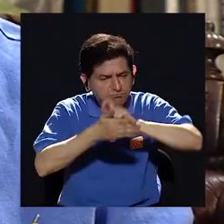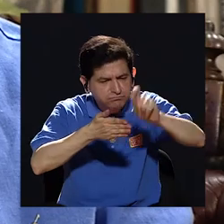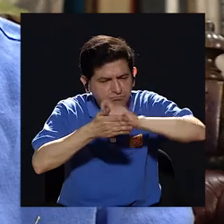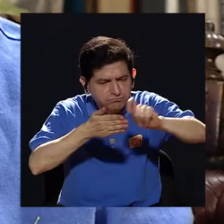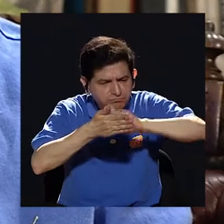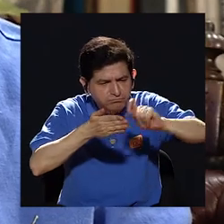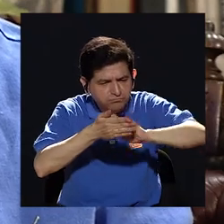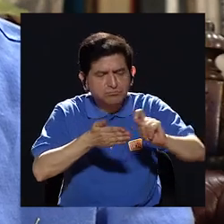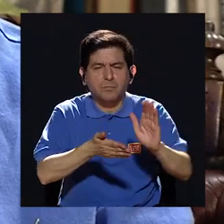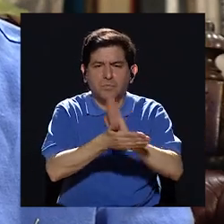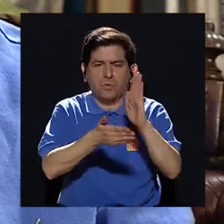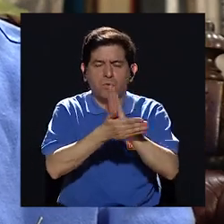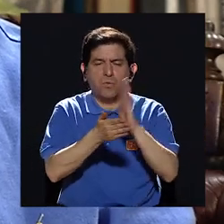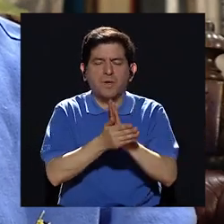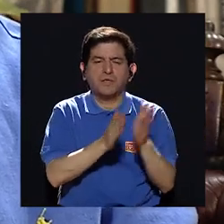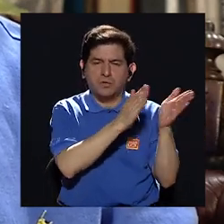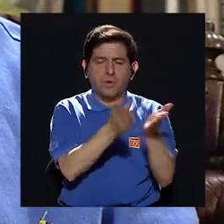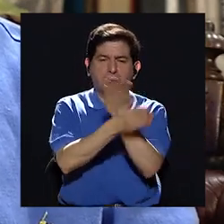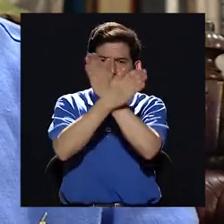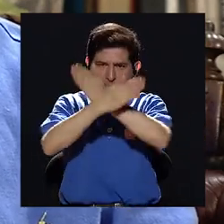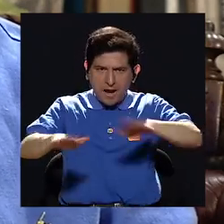redactamos el plan de paz.